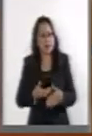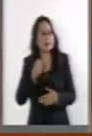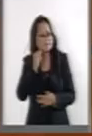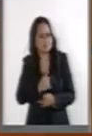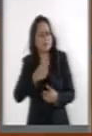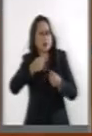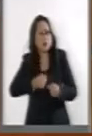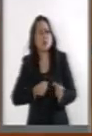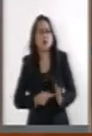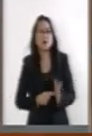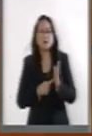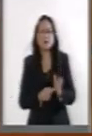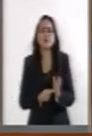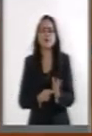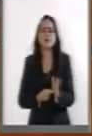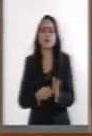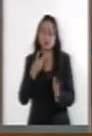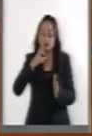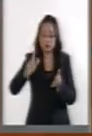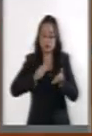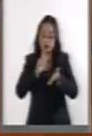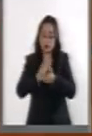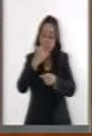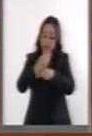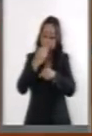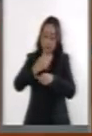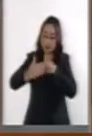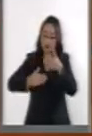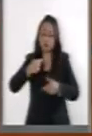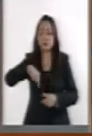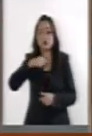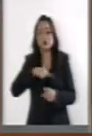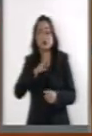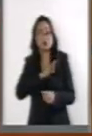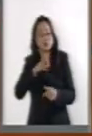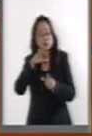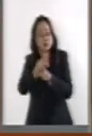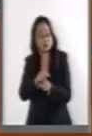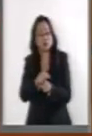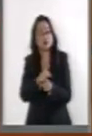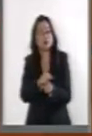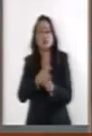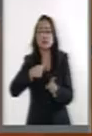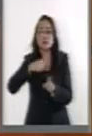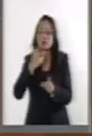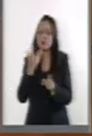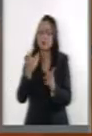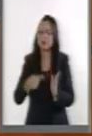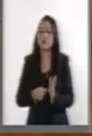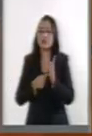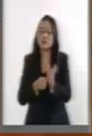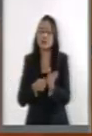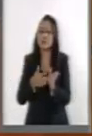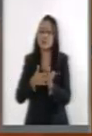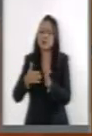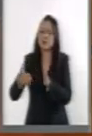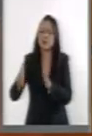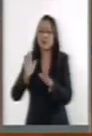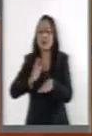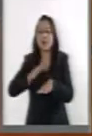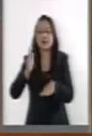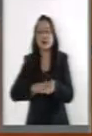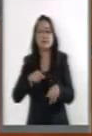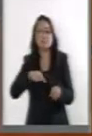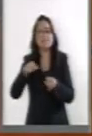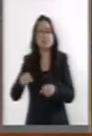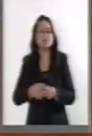que con esta reforma lo vamos a poder lograr y lo vamos a poder lograr haciéndolo mucho más pronto y expedito y